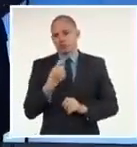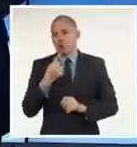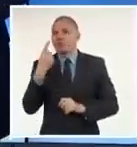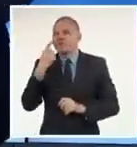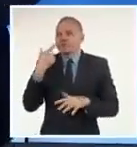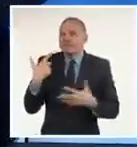Buenas noches.